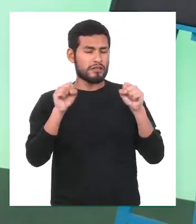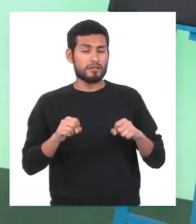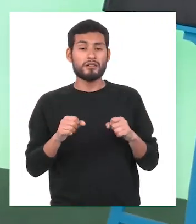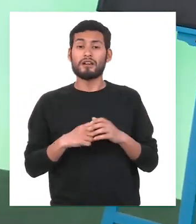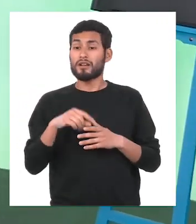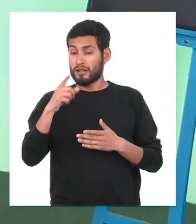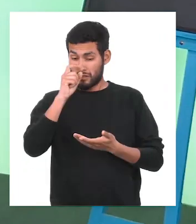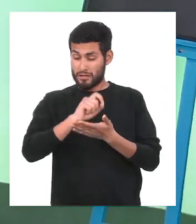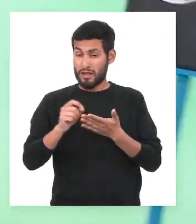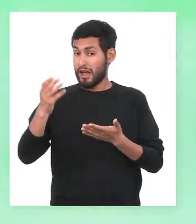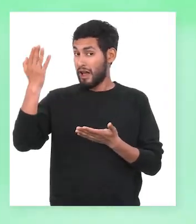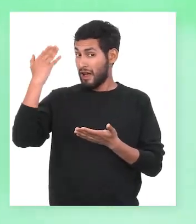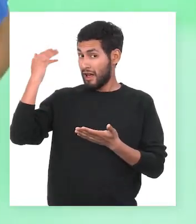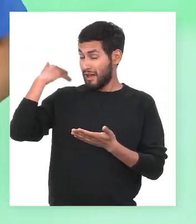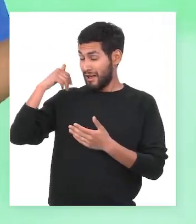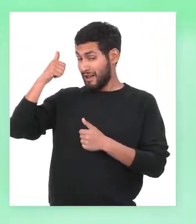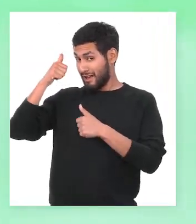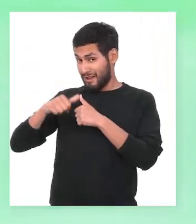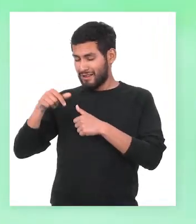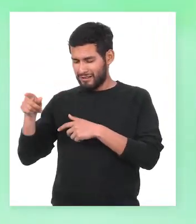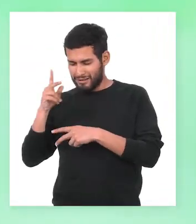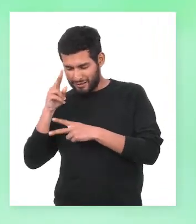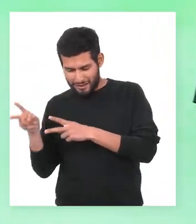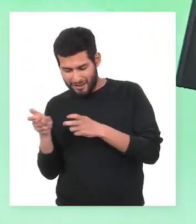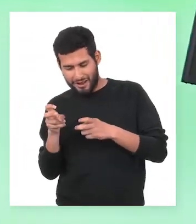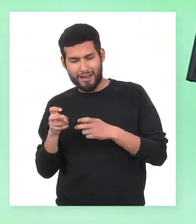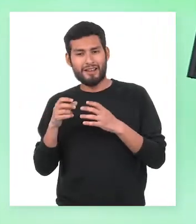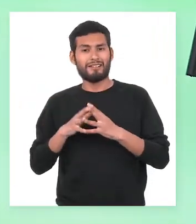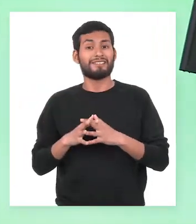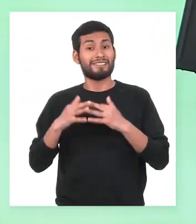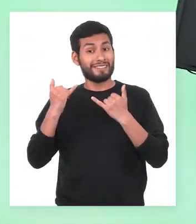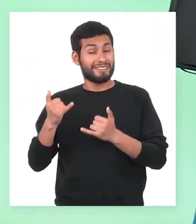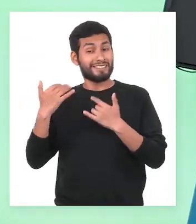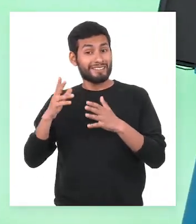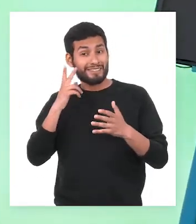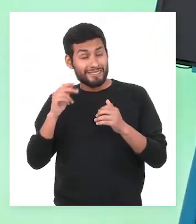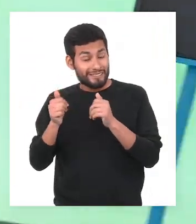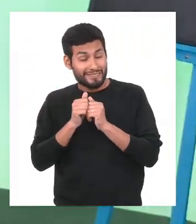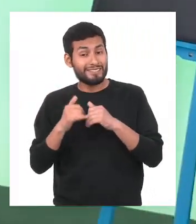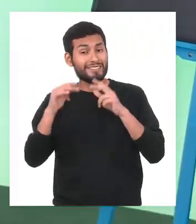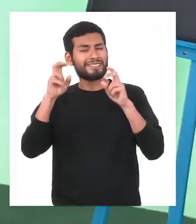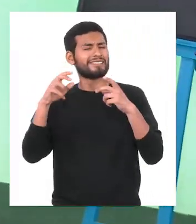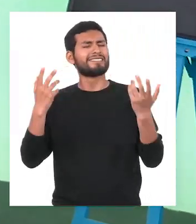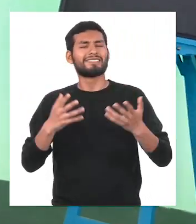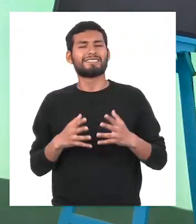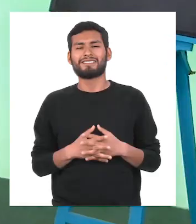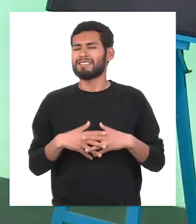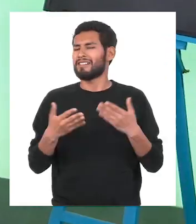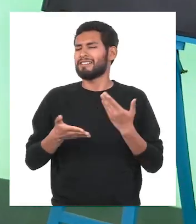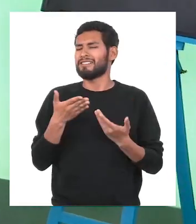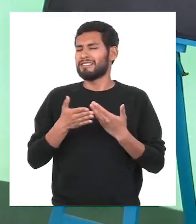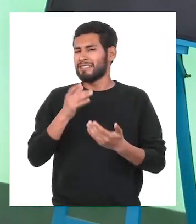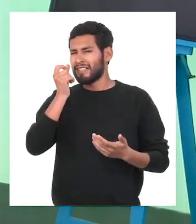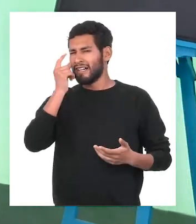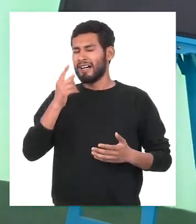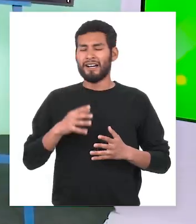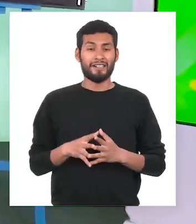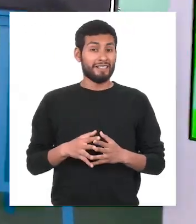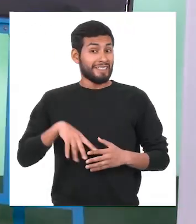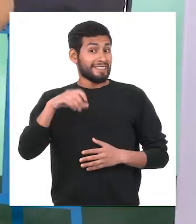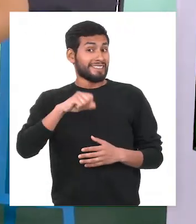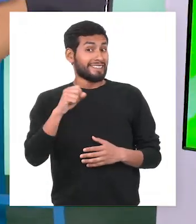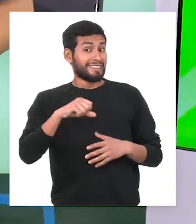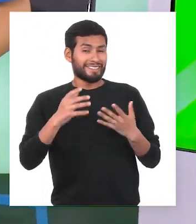Hay que sacar los apuntes que tomamos durante ese programa. Muy bien, ahora que lo revisamos juntos, el tema de hoy será aún más fácil de comprender.